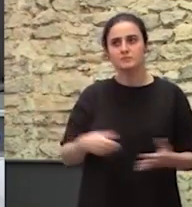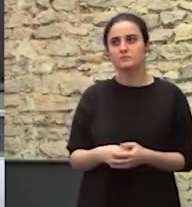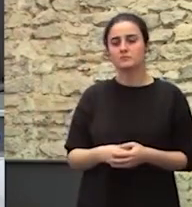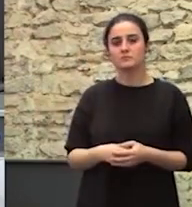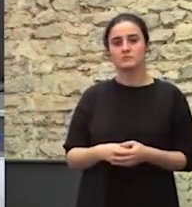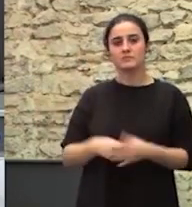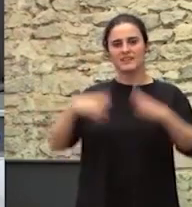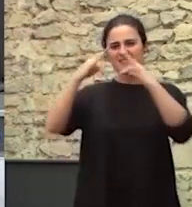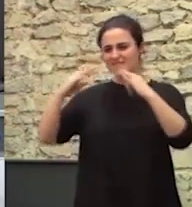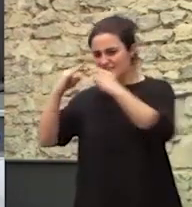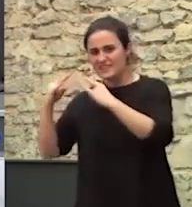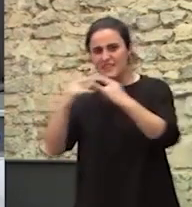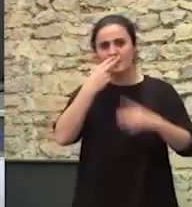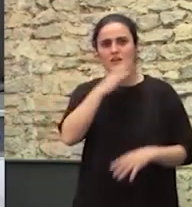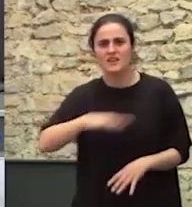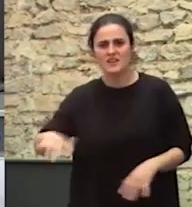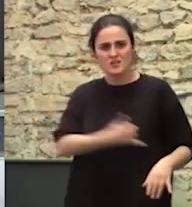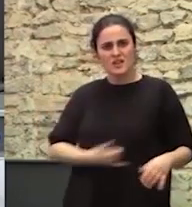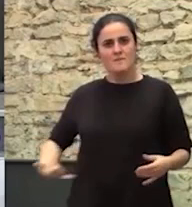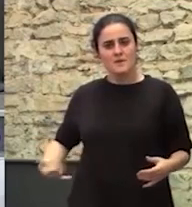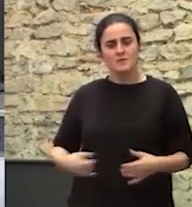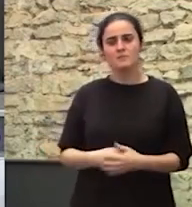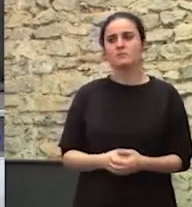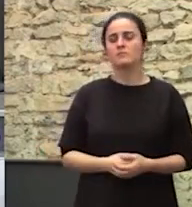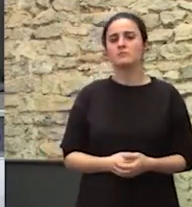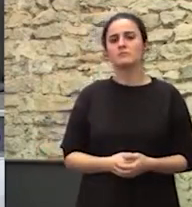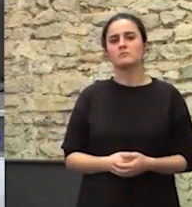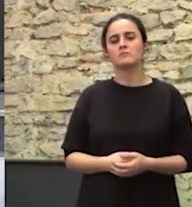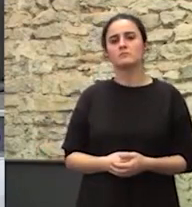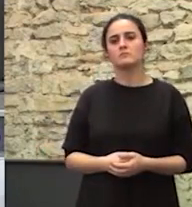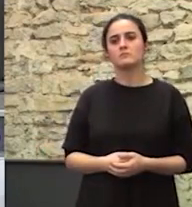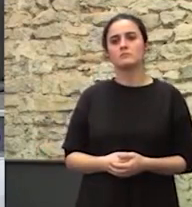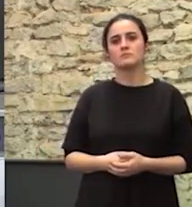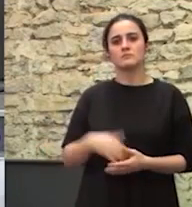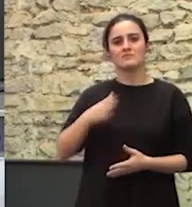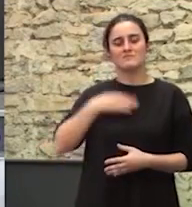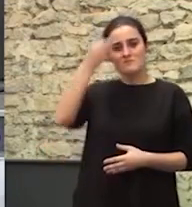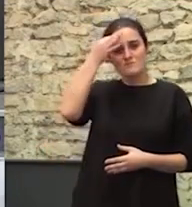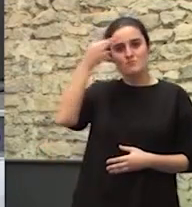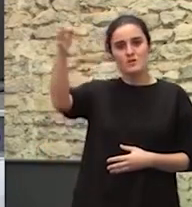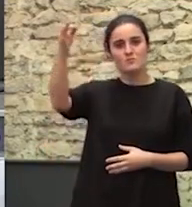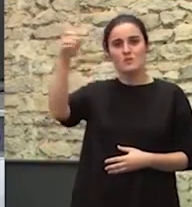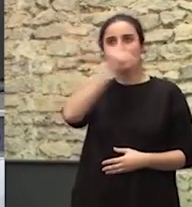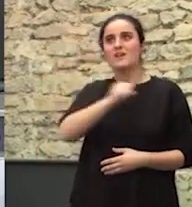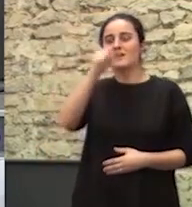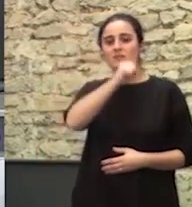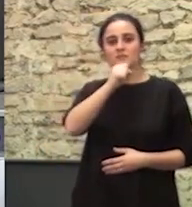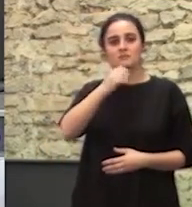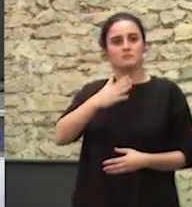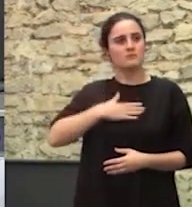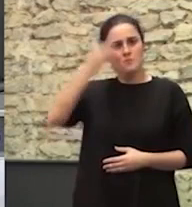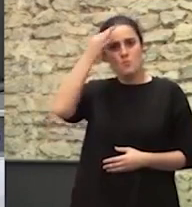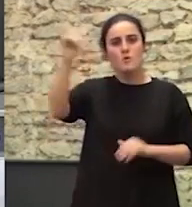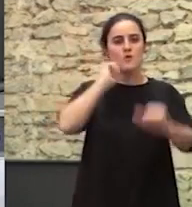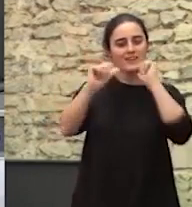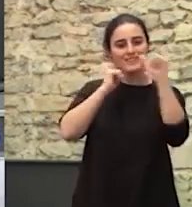Con las tiendas y los niños hambrientos El himno de mi pueblo El himno del